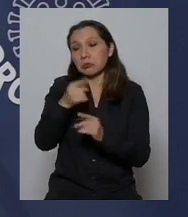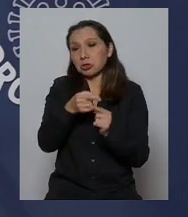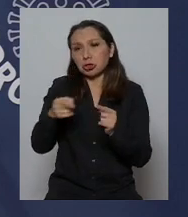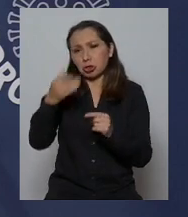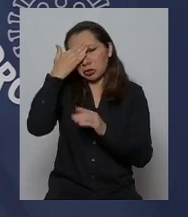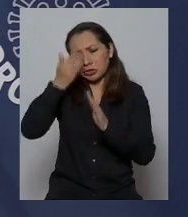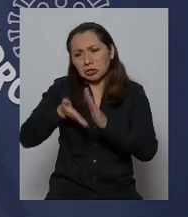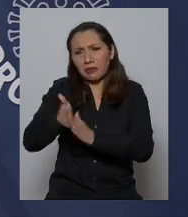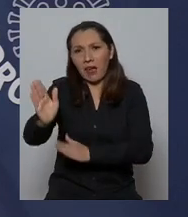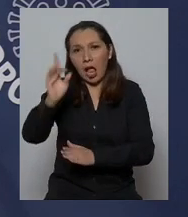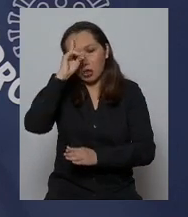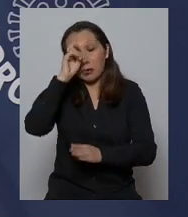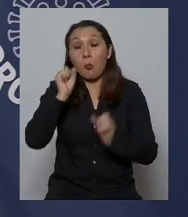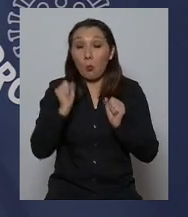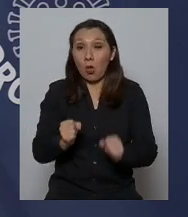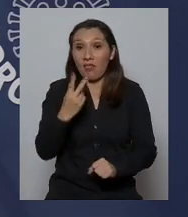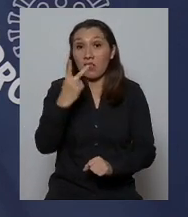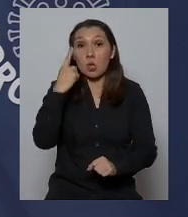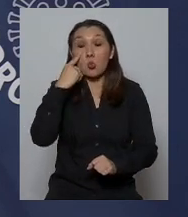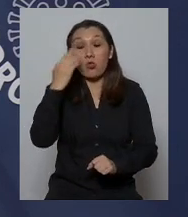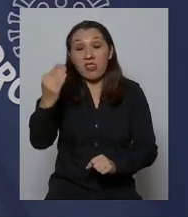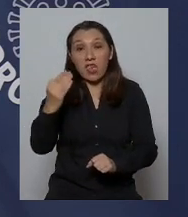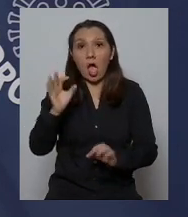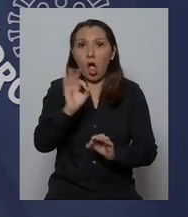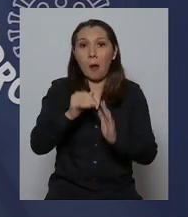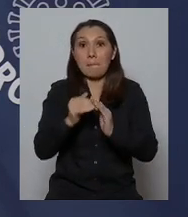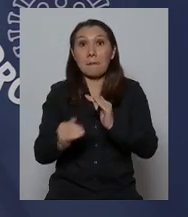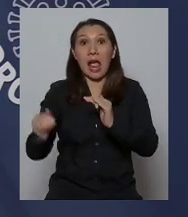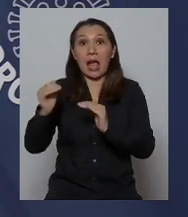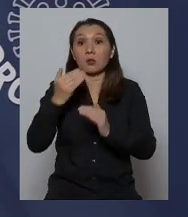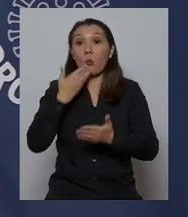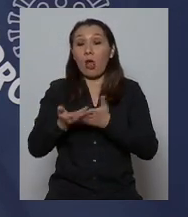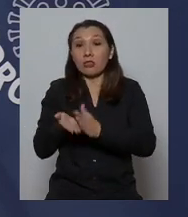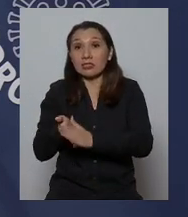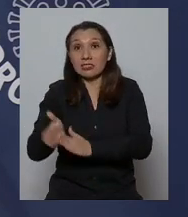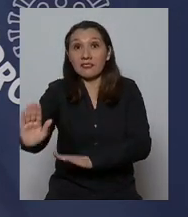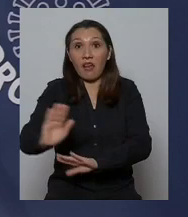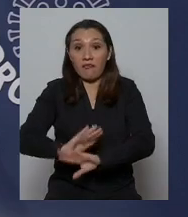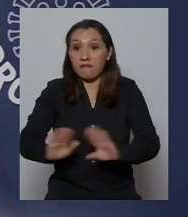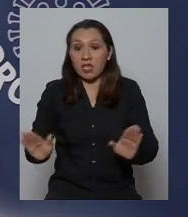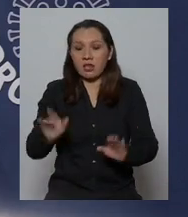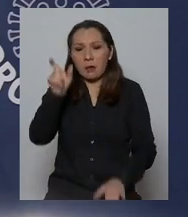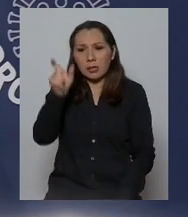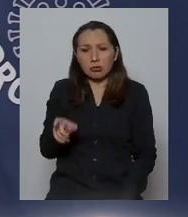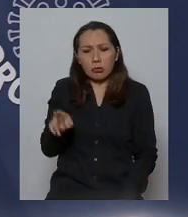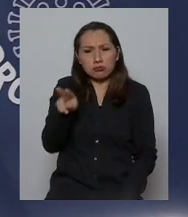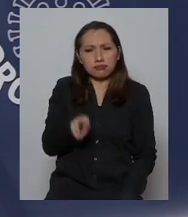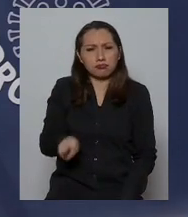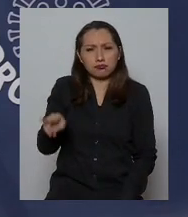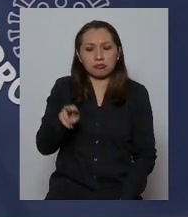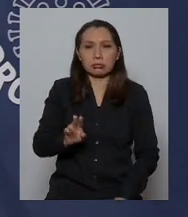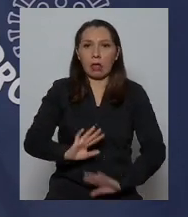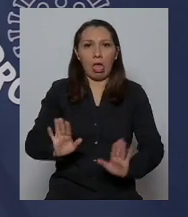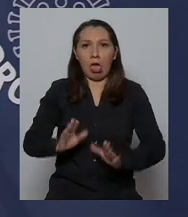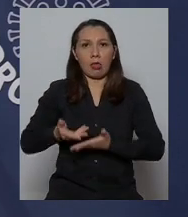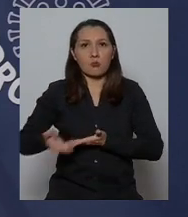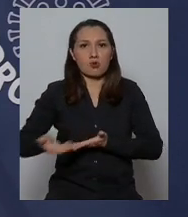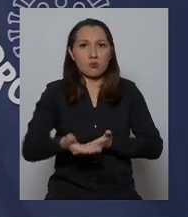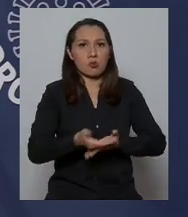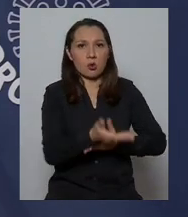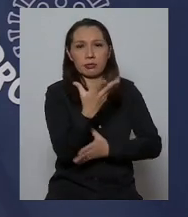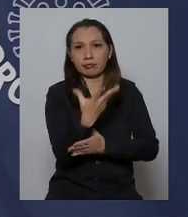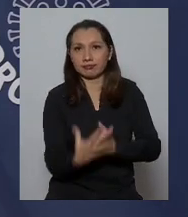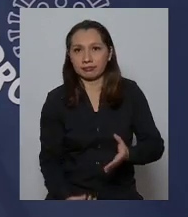o sea, pueden ser hasta 21 días o más, desde el momento del alta para decir que la persona no es infectante.